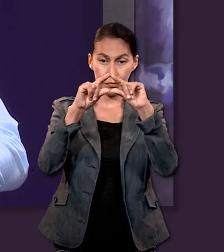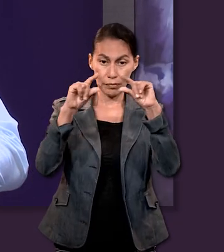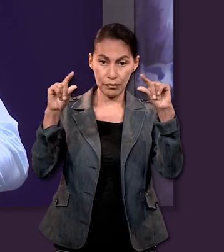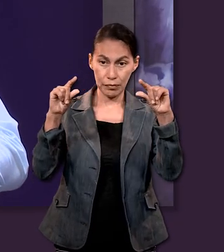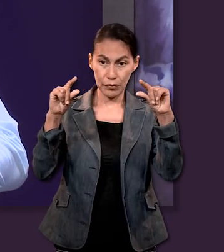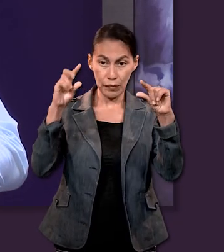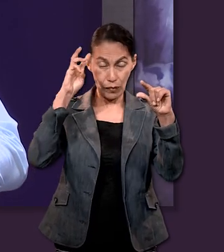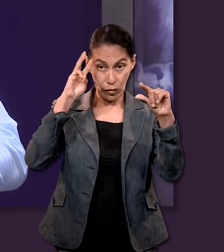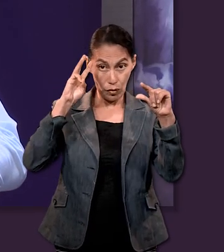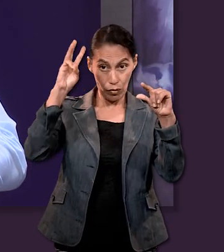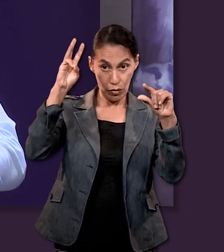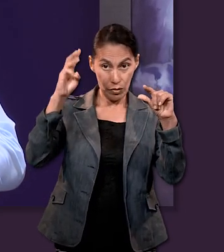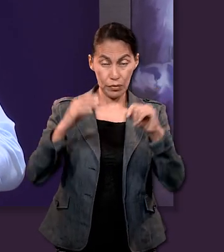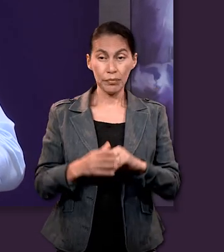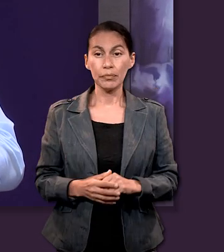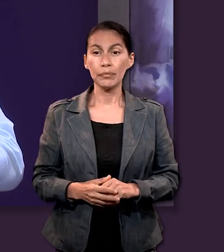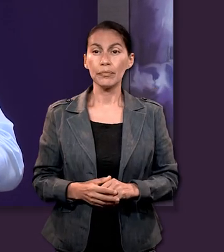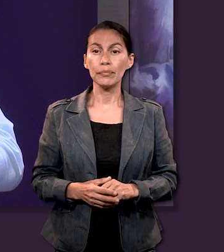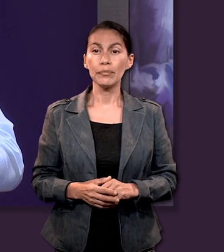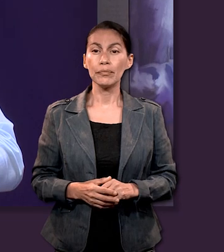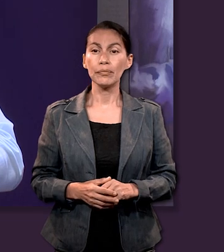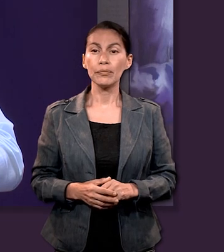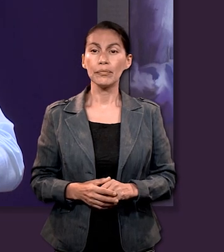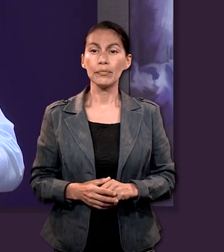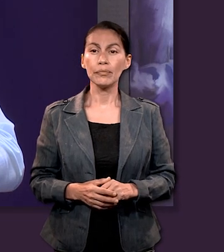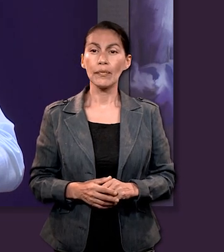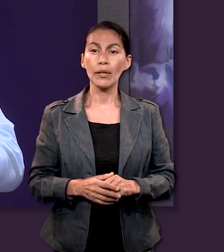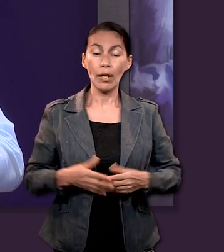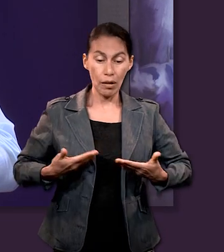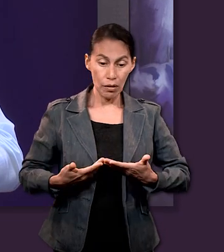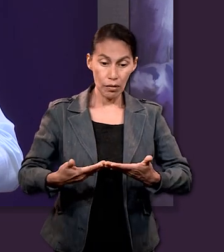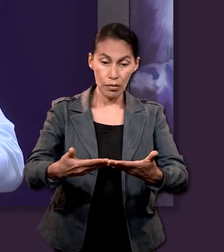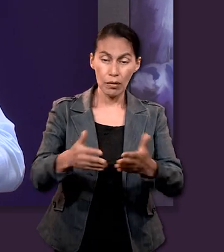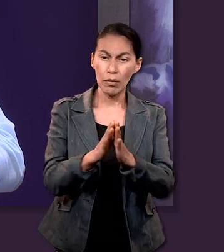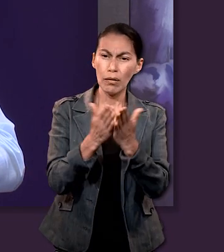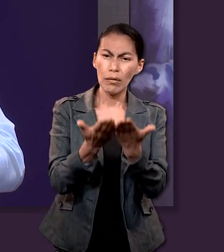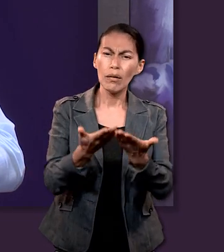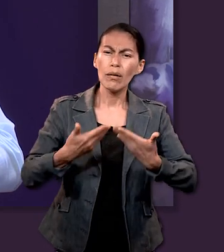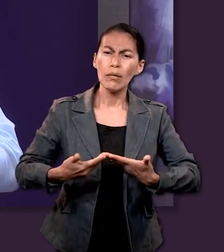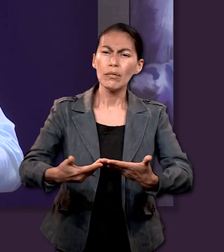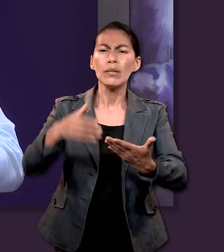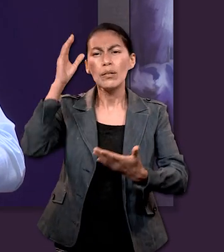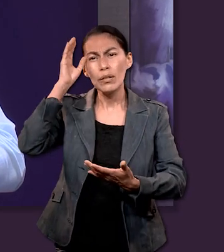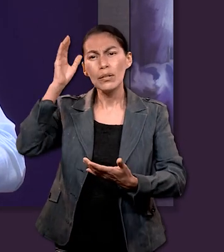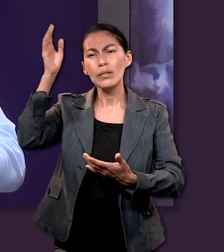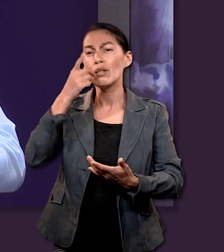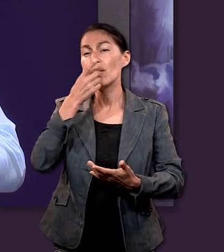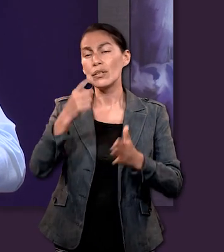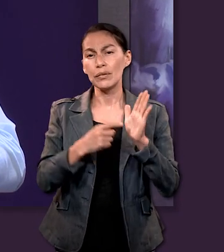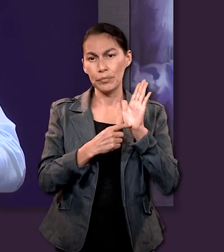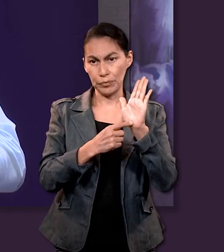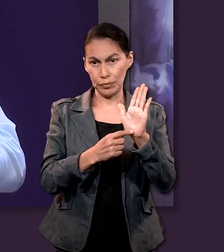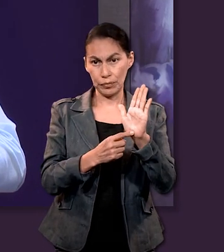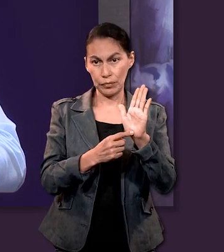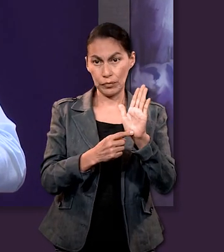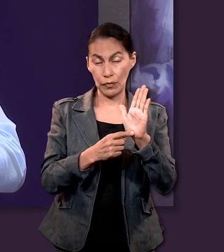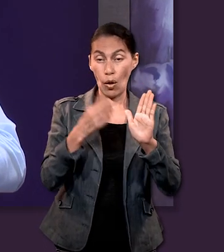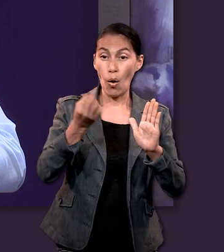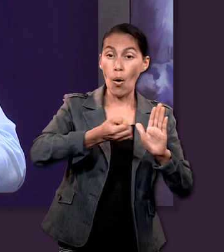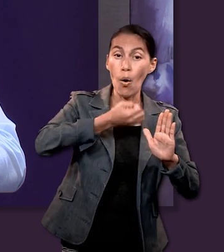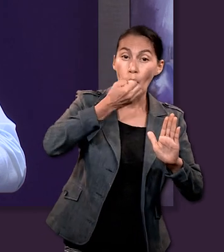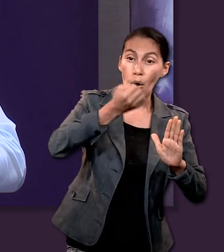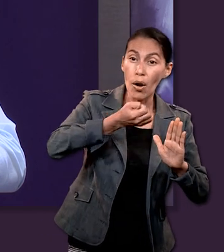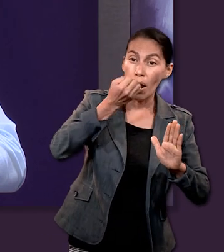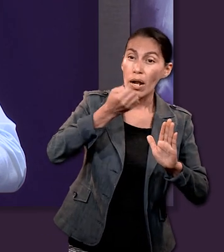una frase de la escritora Elena de Guay en el libro El Camino a Cristo. Dice de la siguiente manera,